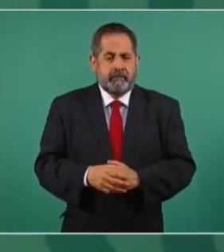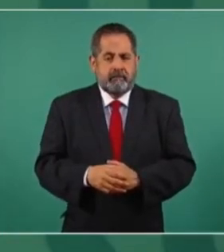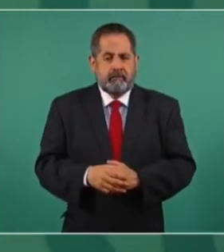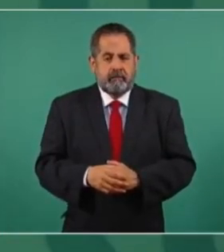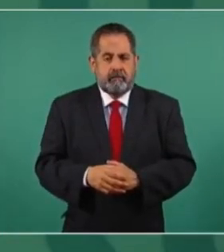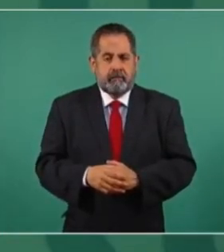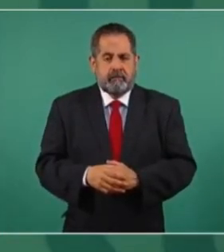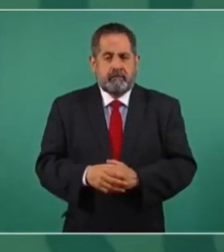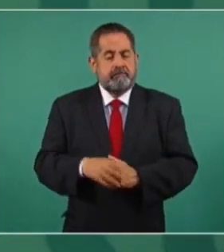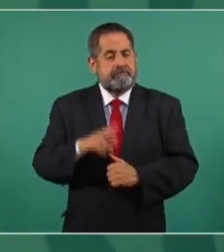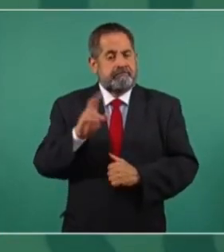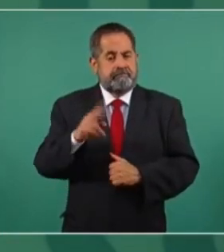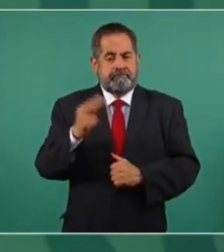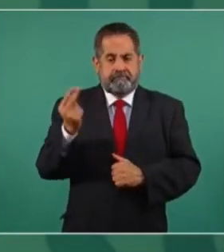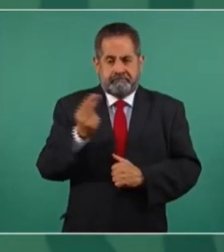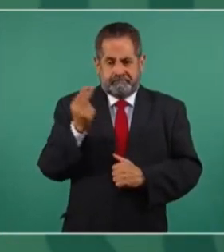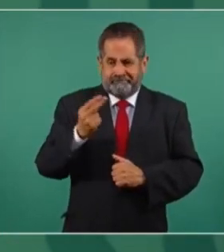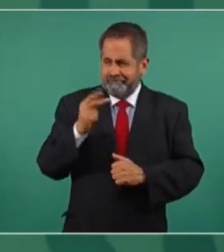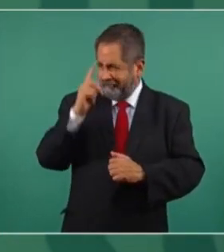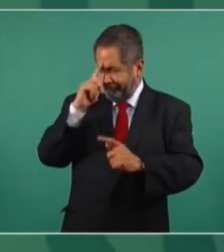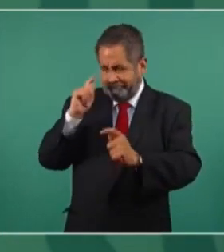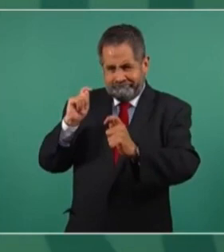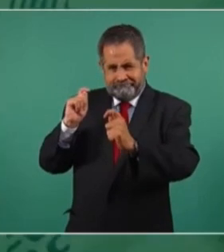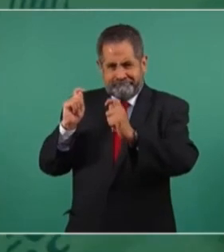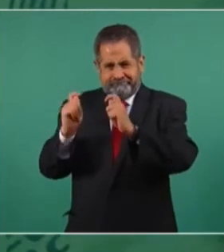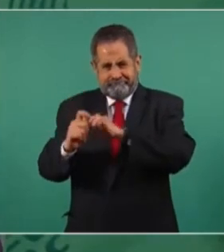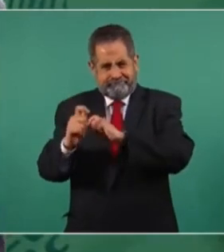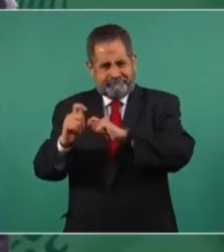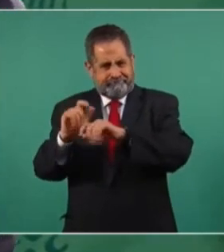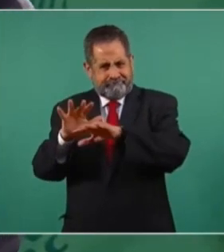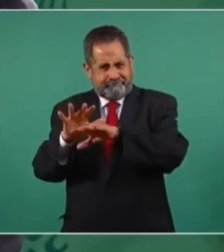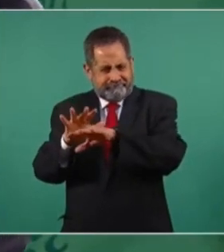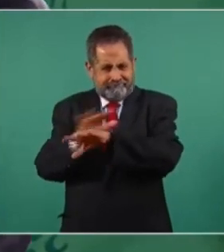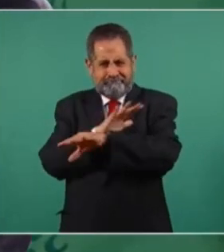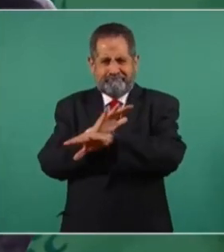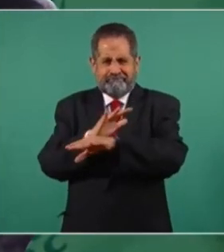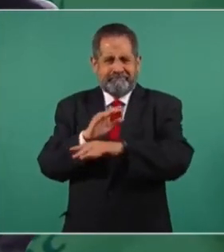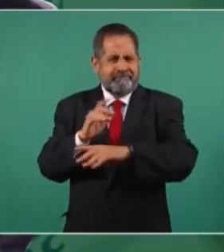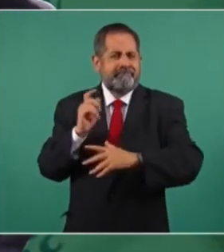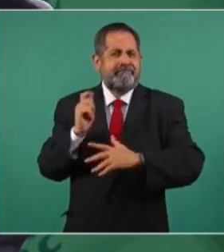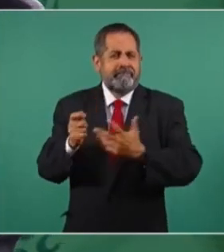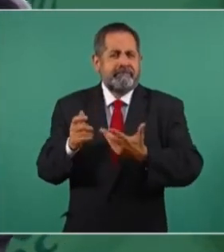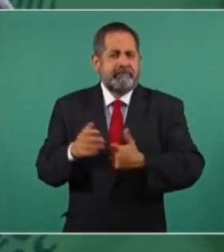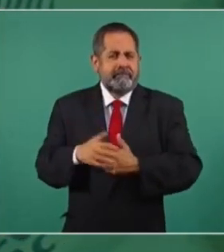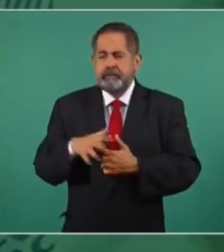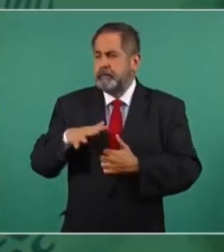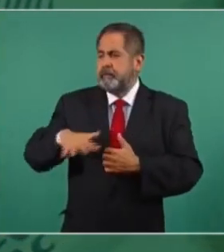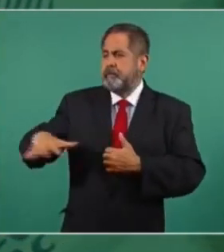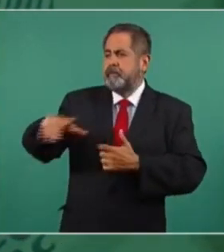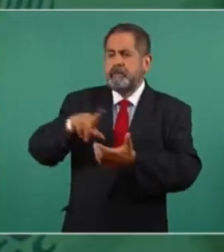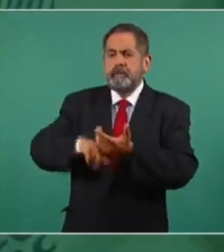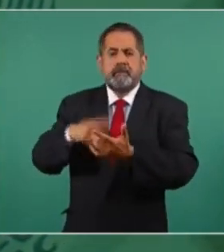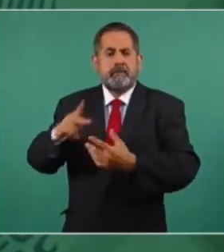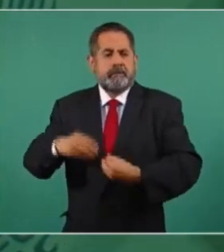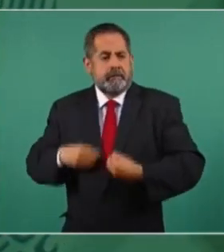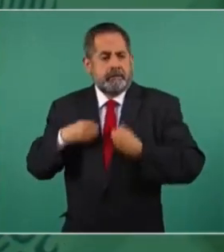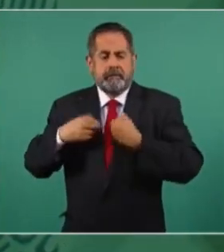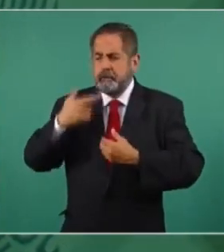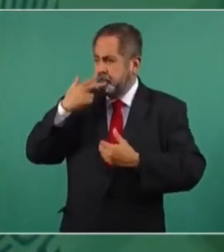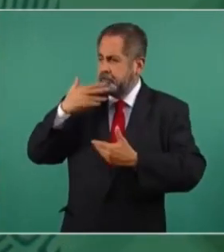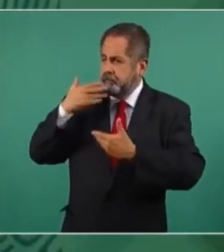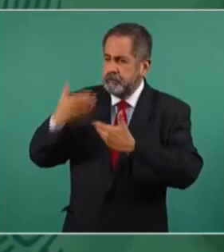porque necesitamos la transformación no sólo mejorando condiciones de vida y de trabajo,